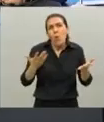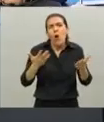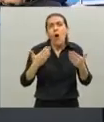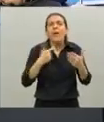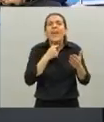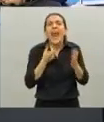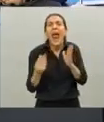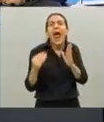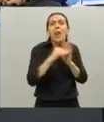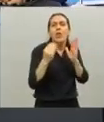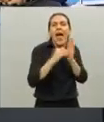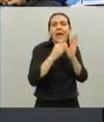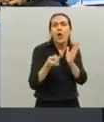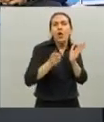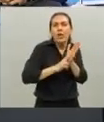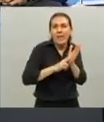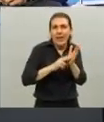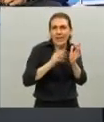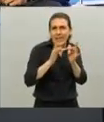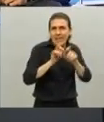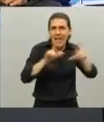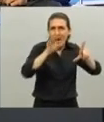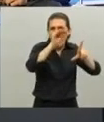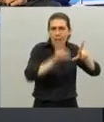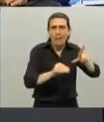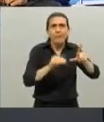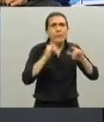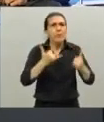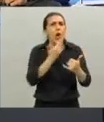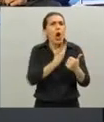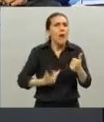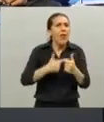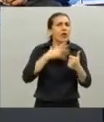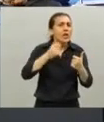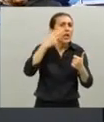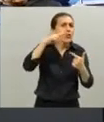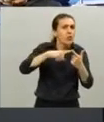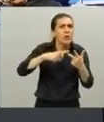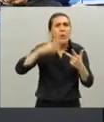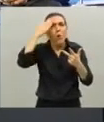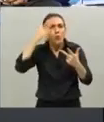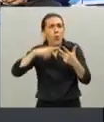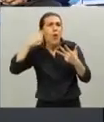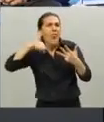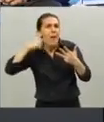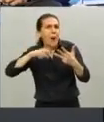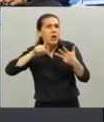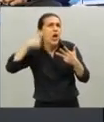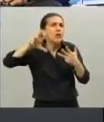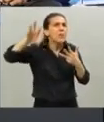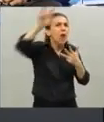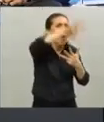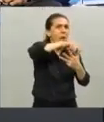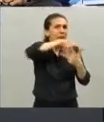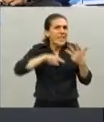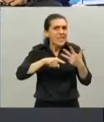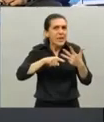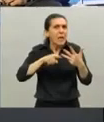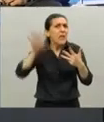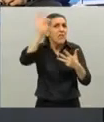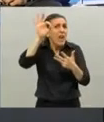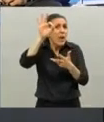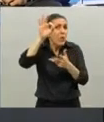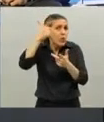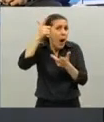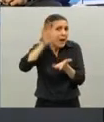reempadronarse por otro lado hay gobernadores secretarios de turismo ministros de cultura deportes de otras provincias que no tienen prácticamente el virus